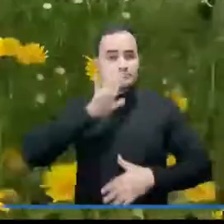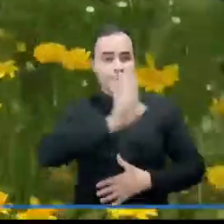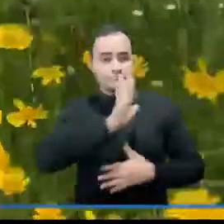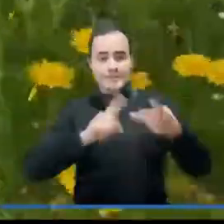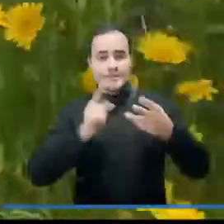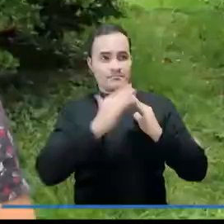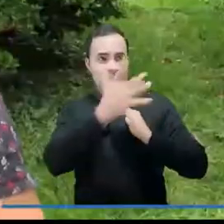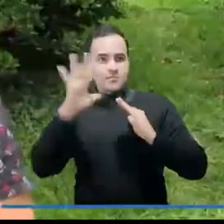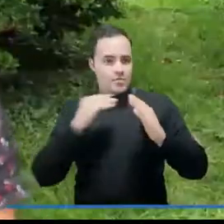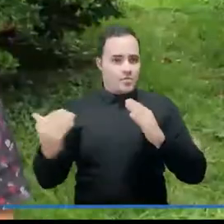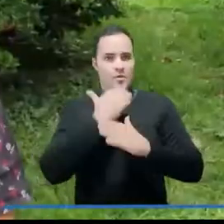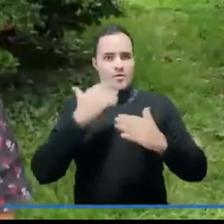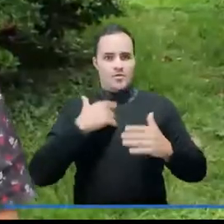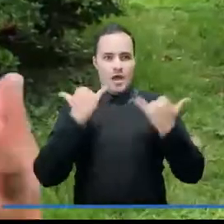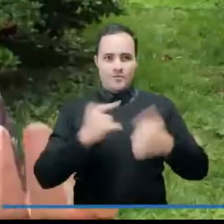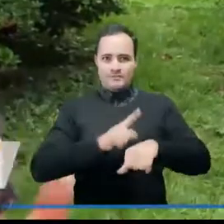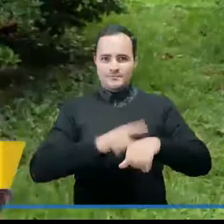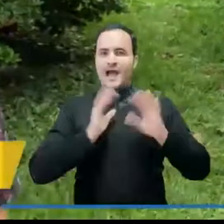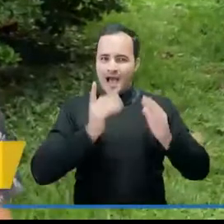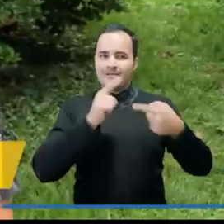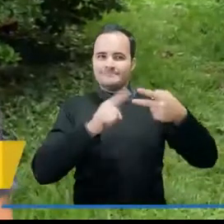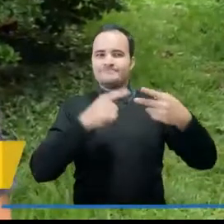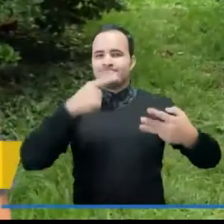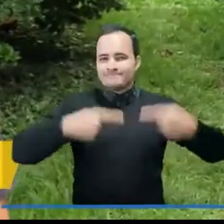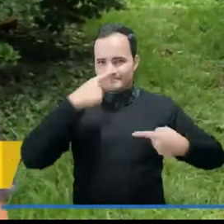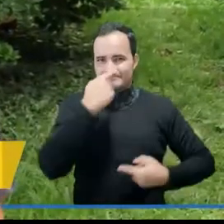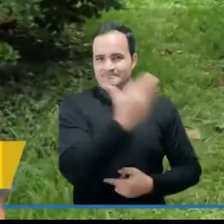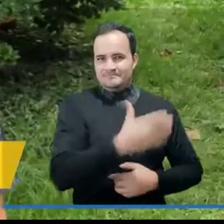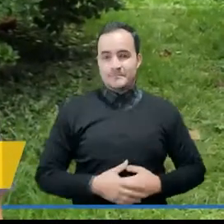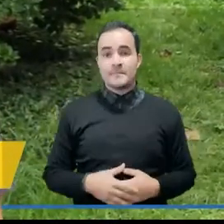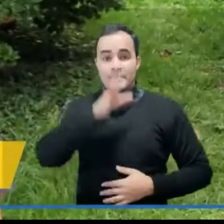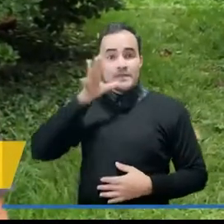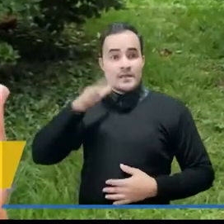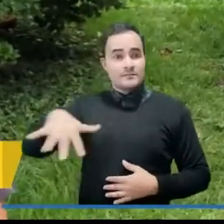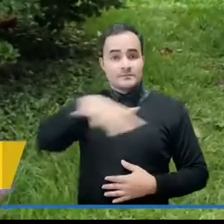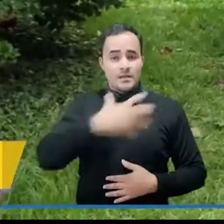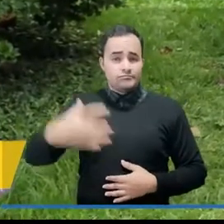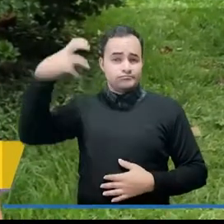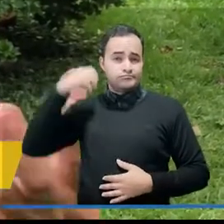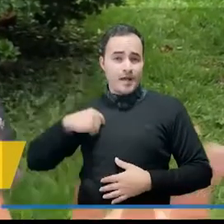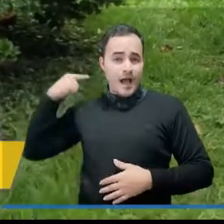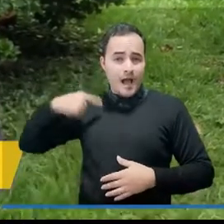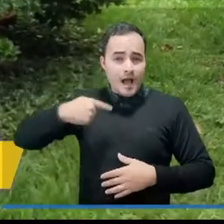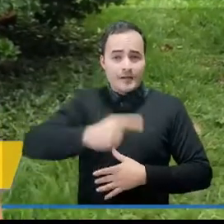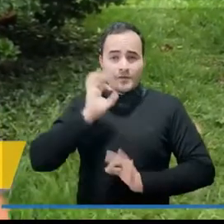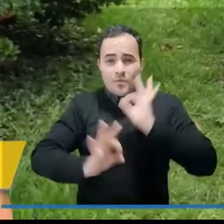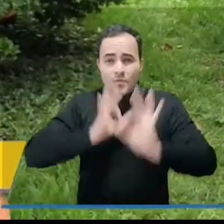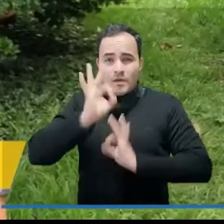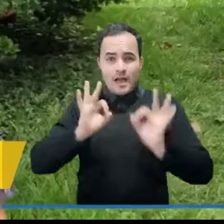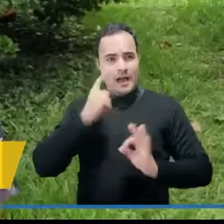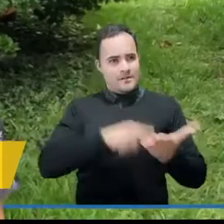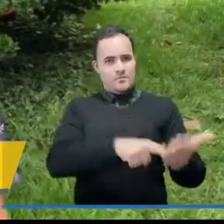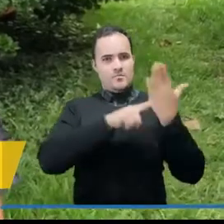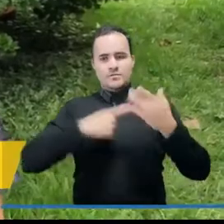nuevas ruralidades. Las fincas tradicionales de la ciudad puedan presentar cómo se han mantenido durante